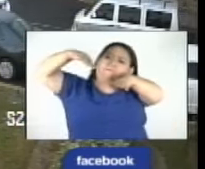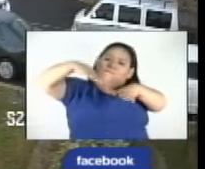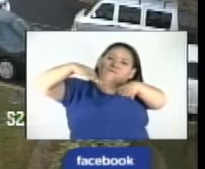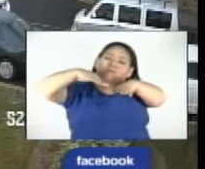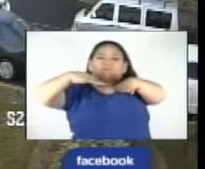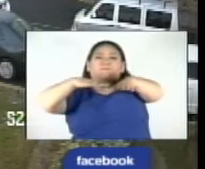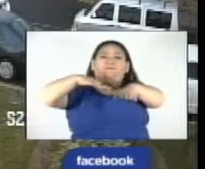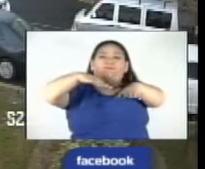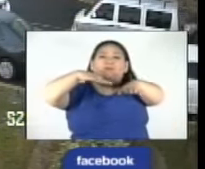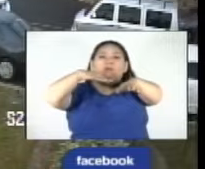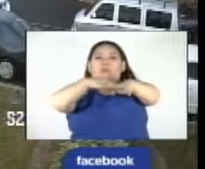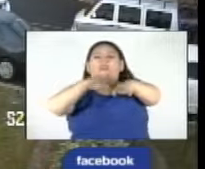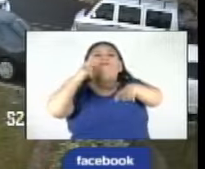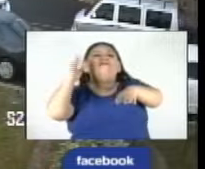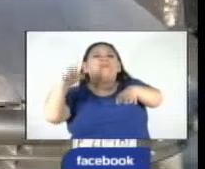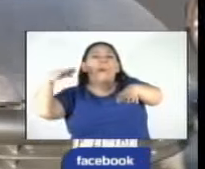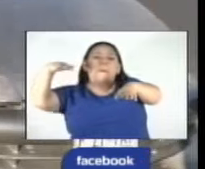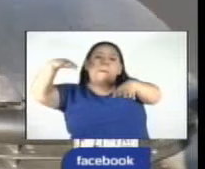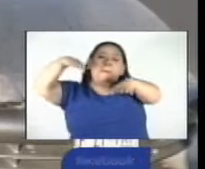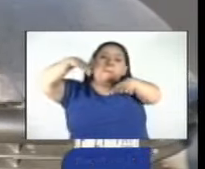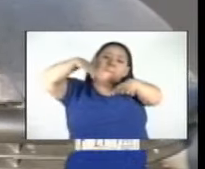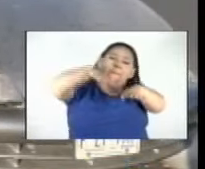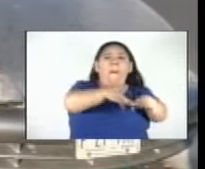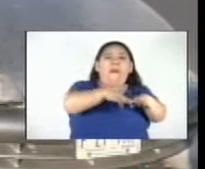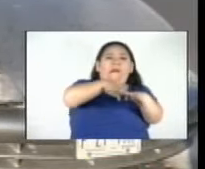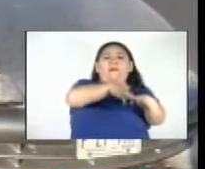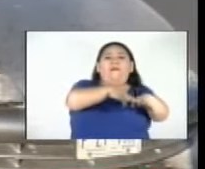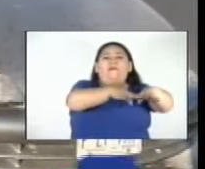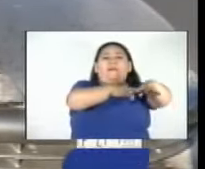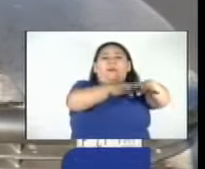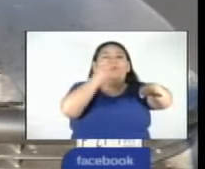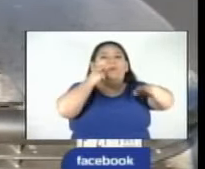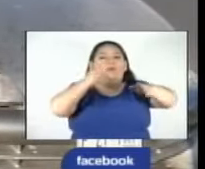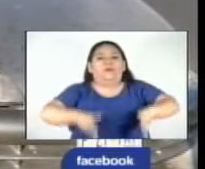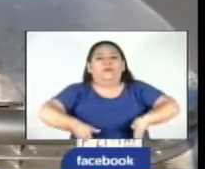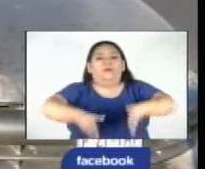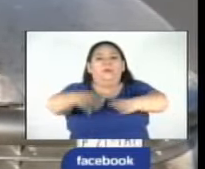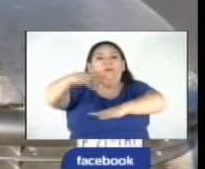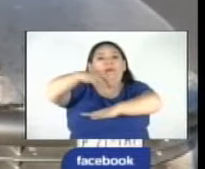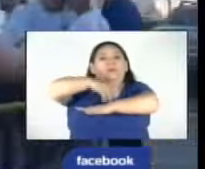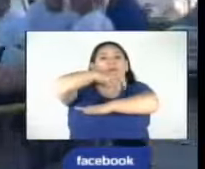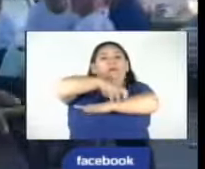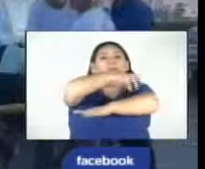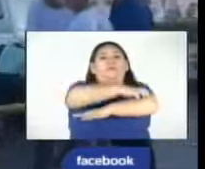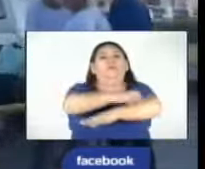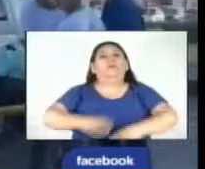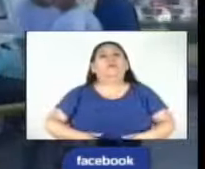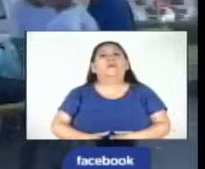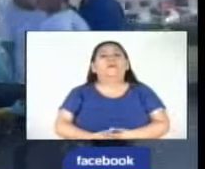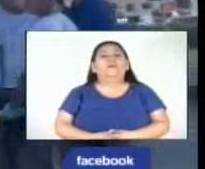sistema de frenos, provocando un múltiple accidente de tránsito en el Boulevard Los Próceres.